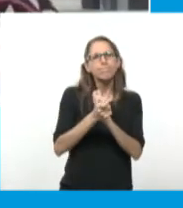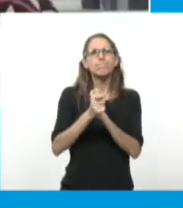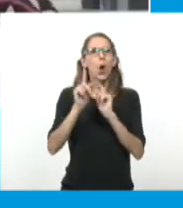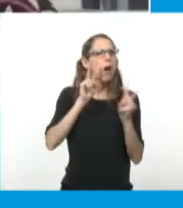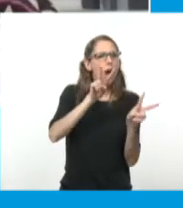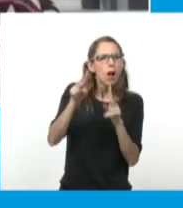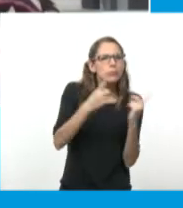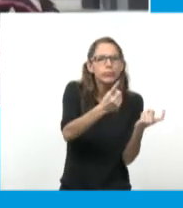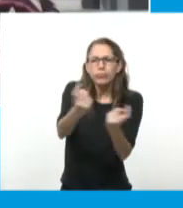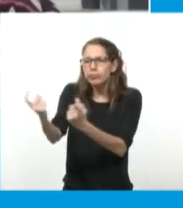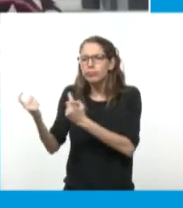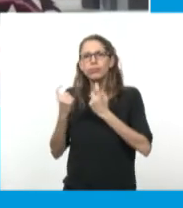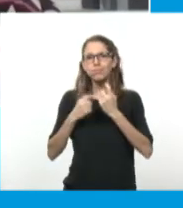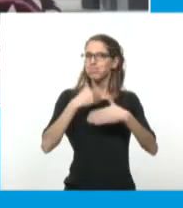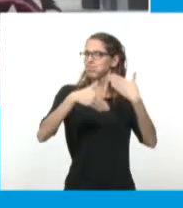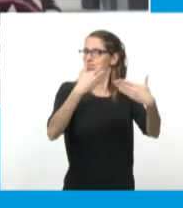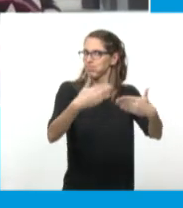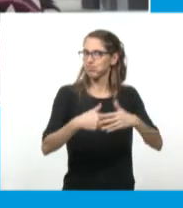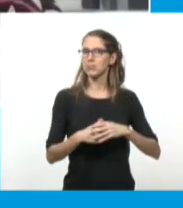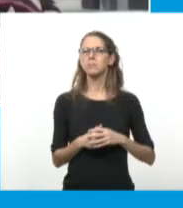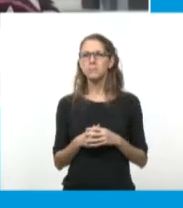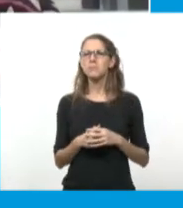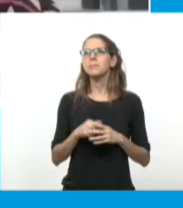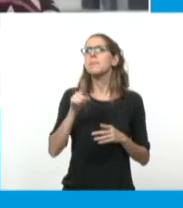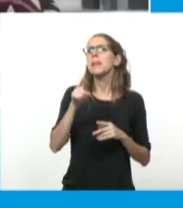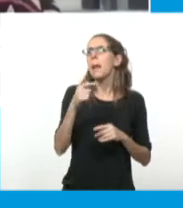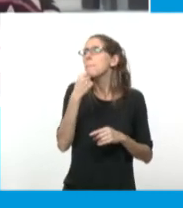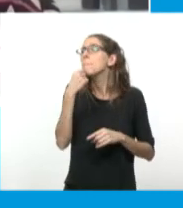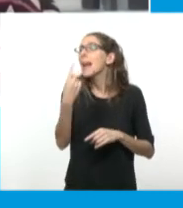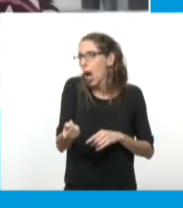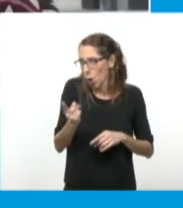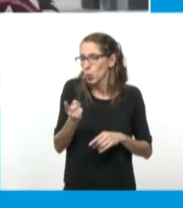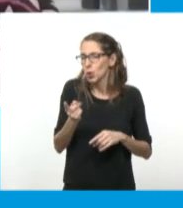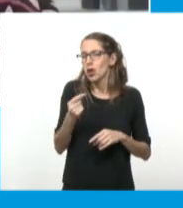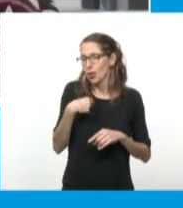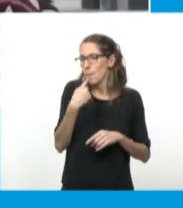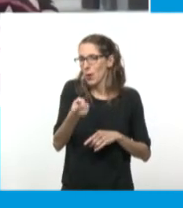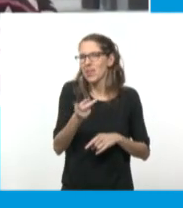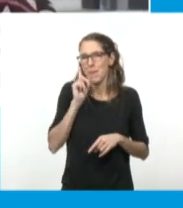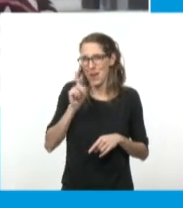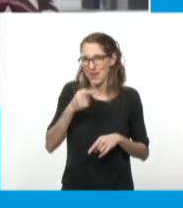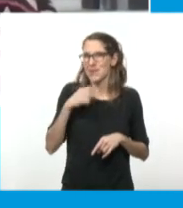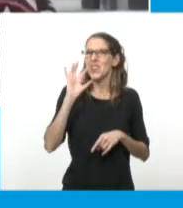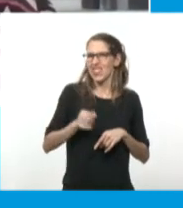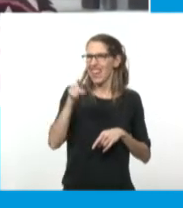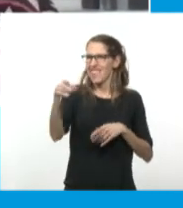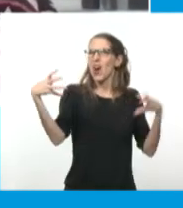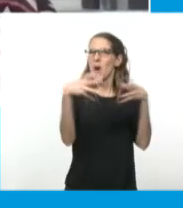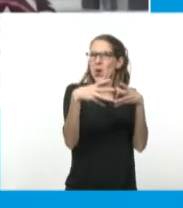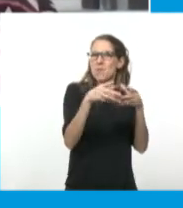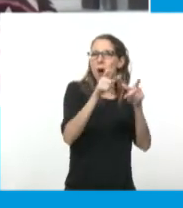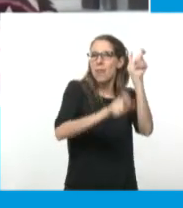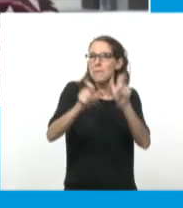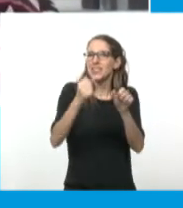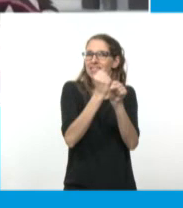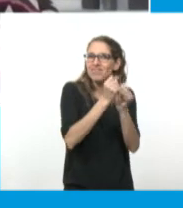cosas de los demás. Bien, te hago esta pregunta en conocimiento de que vos integrás un grupo de historietistas, y